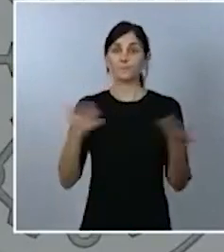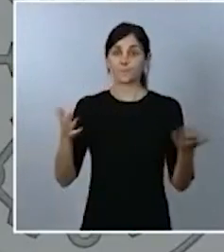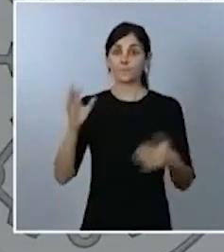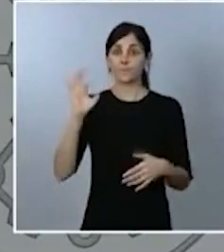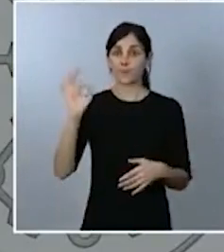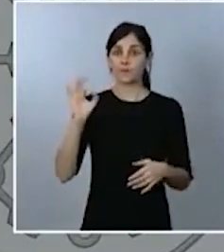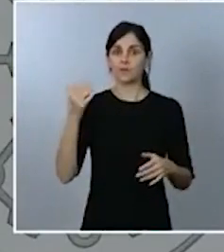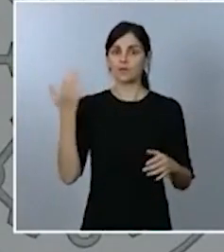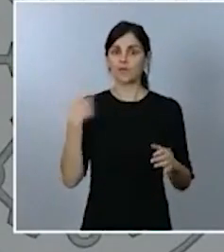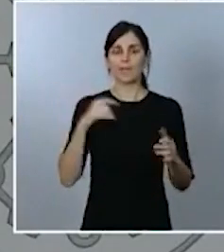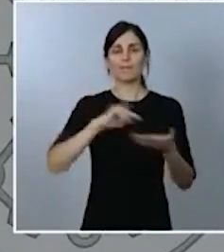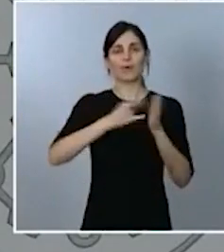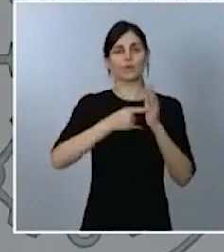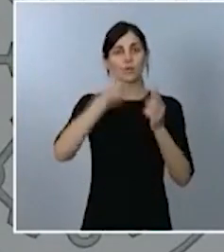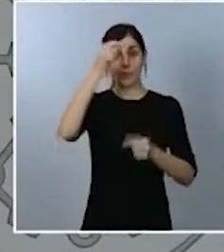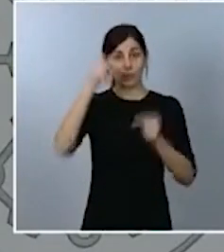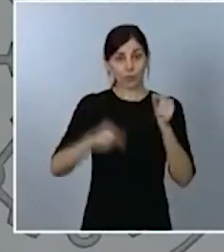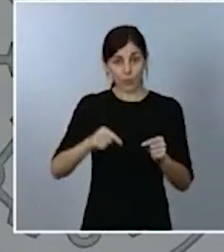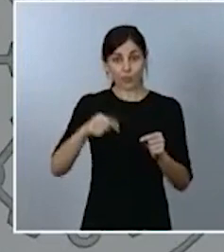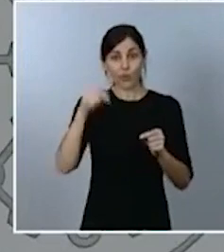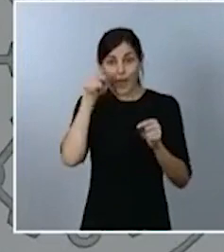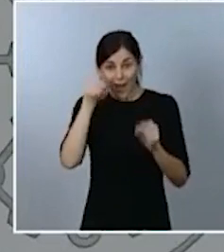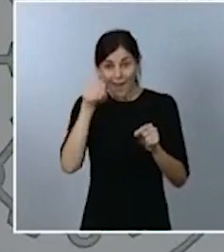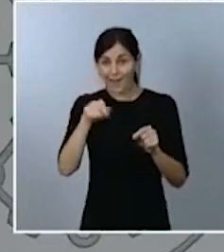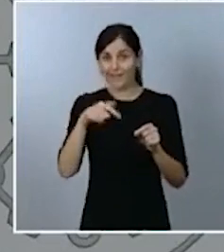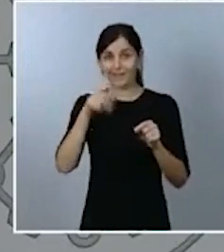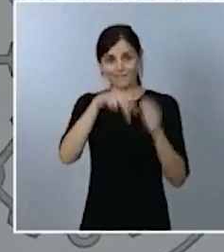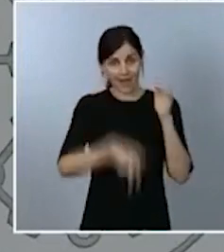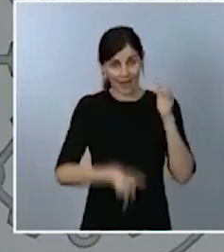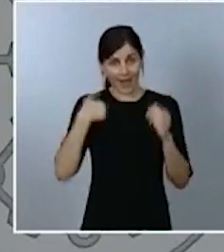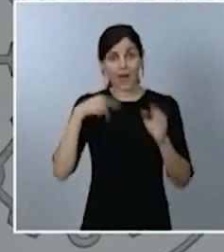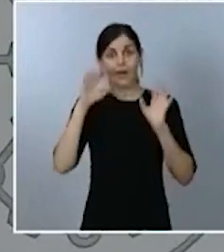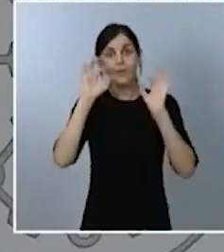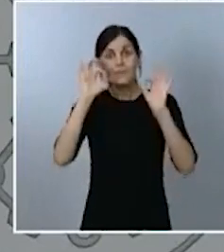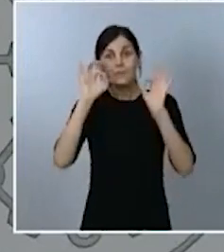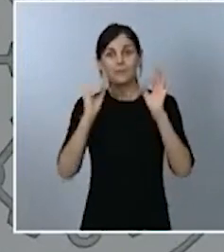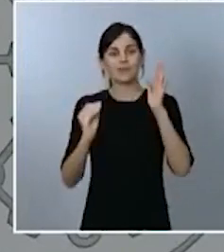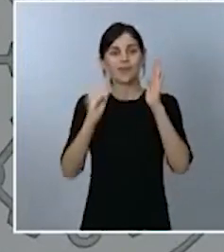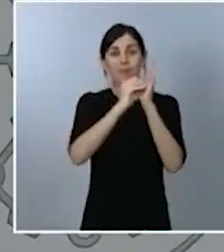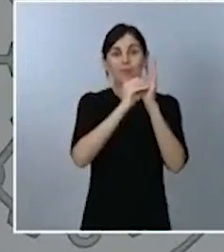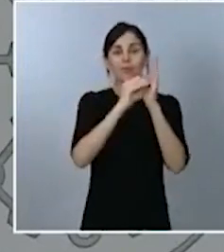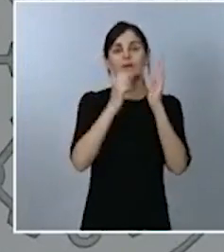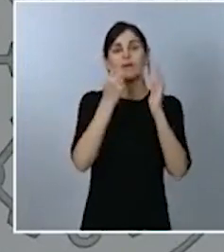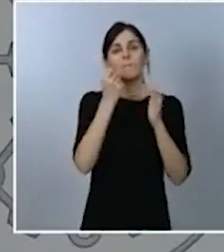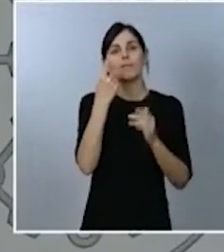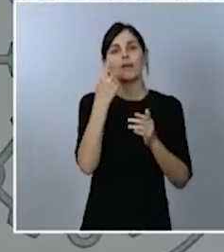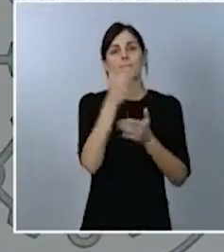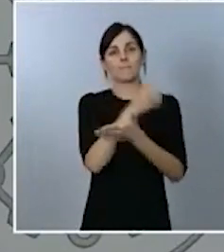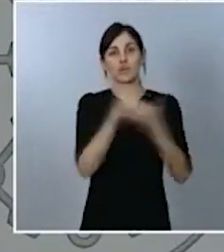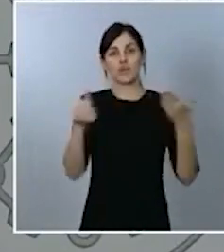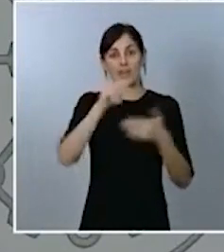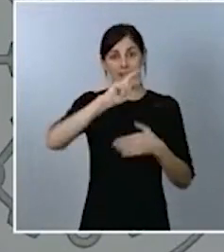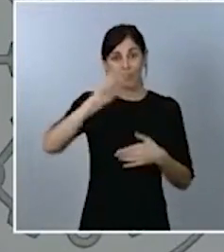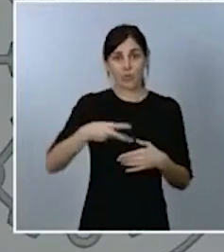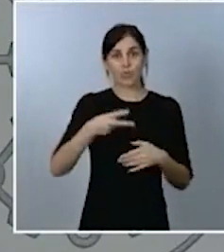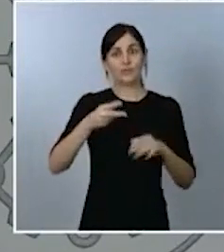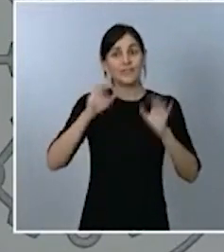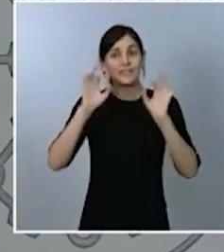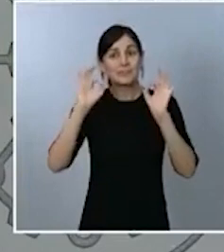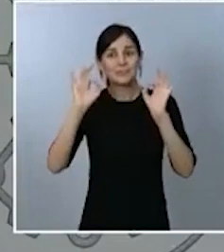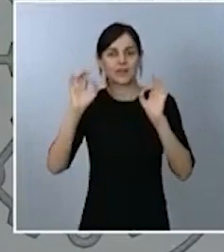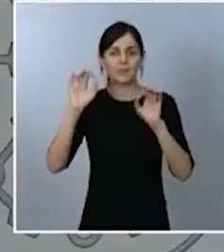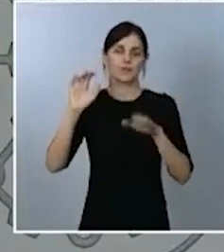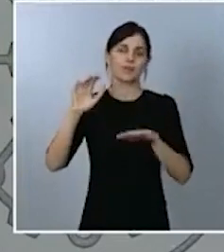presupuesto más de mil millones de euros y ojalá podamos ejecutarlo en su totalidad ministro porque la vacuna realmente sea